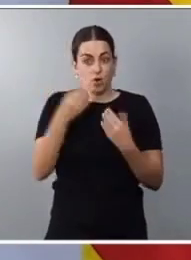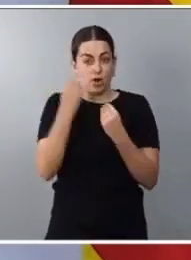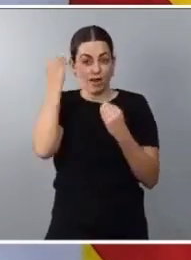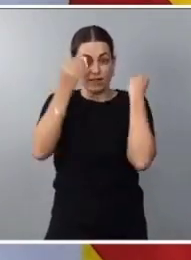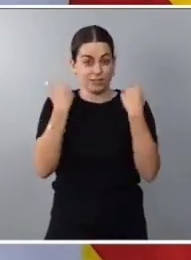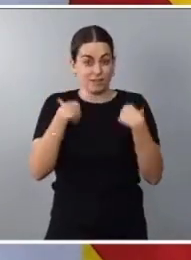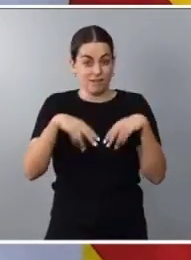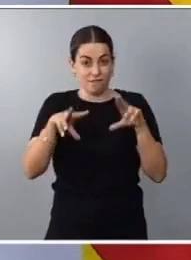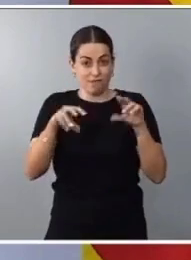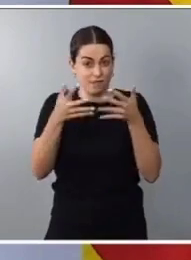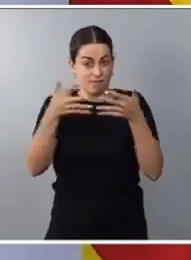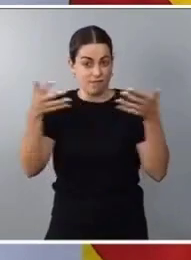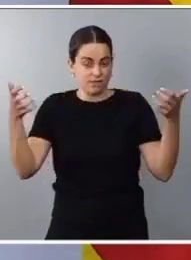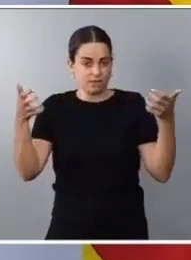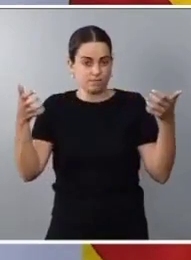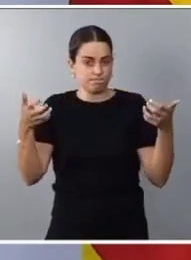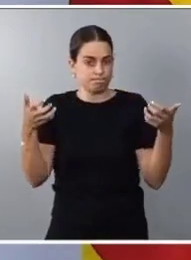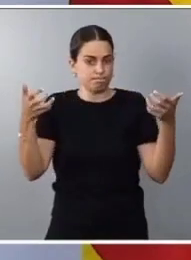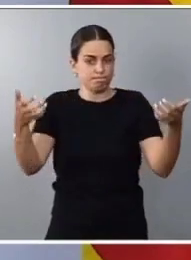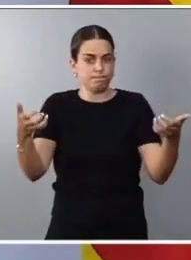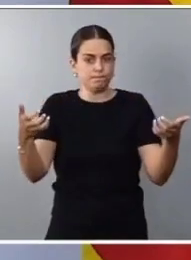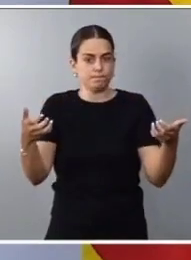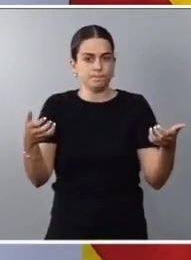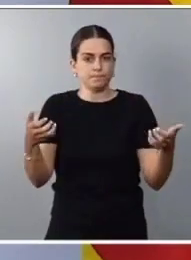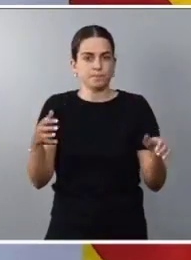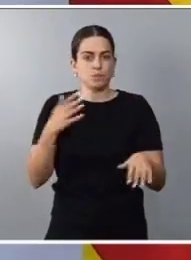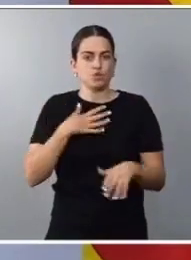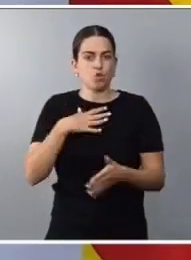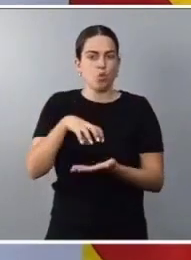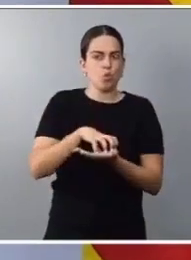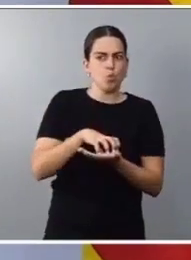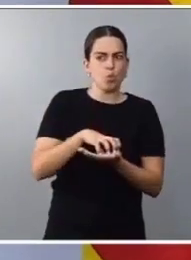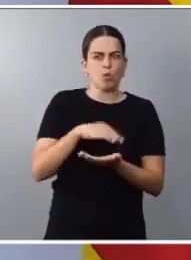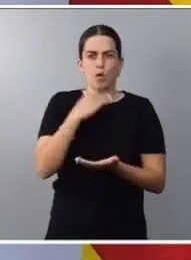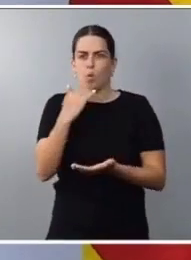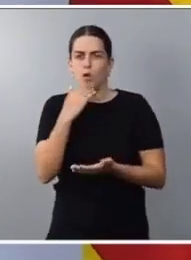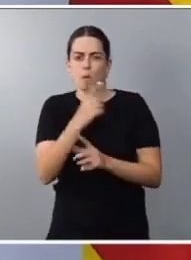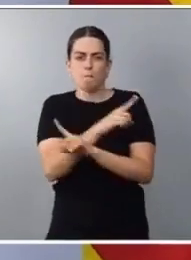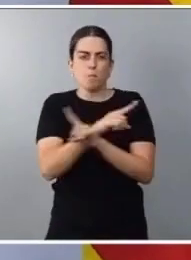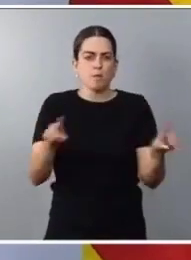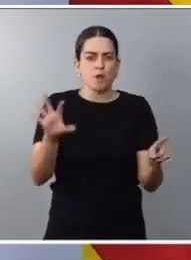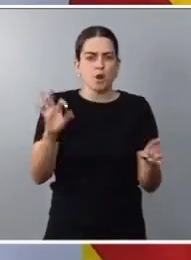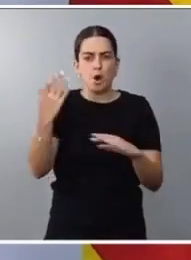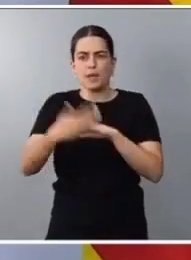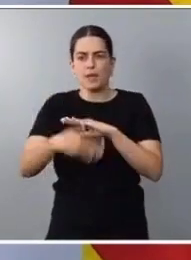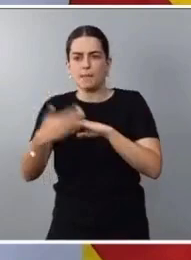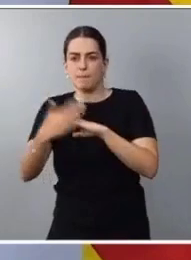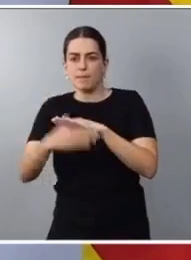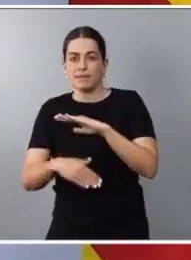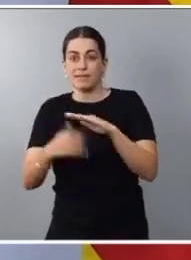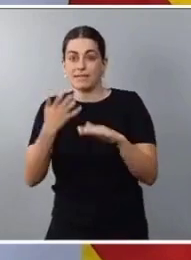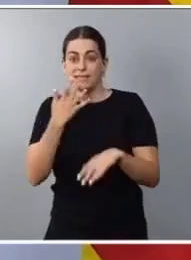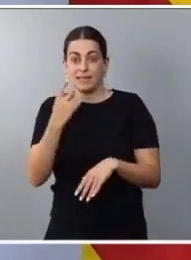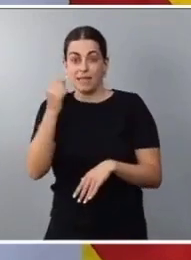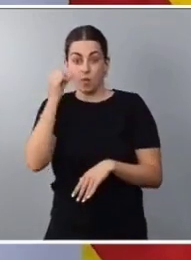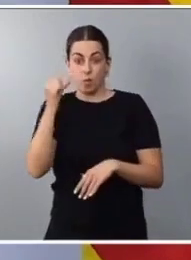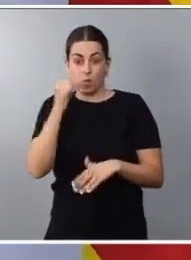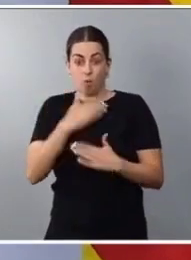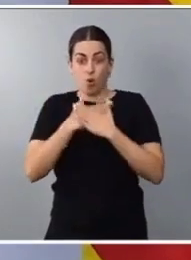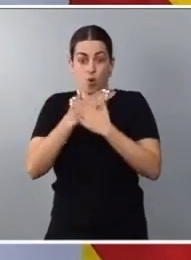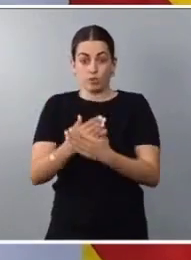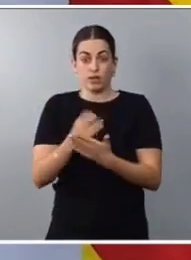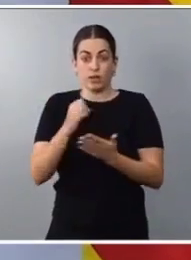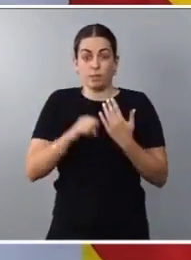nadie duda en nuestro país de que prohibir o limitar el derecho a la interrupción voluntaria del embarazo, el derecho al aborto,